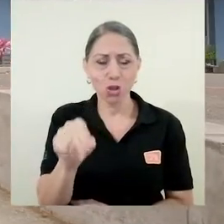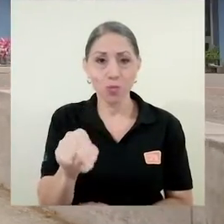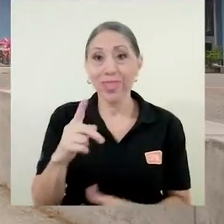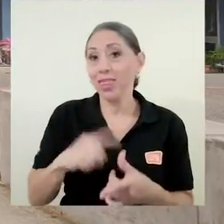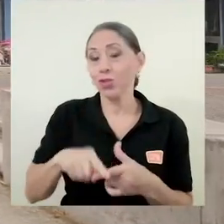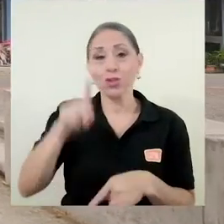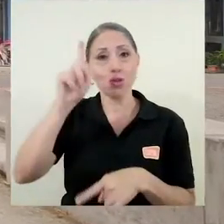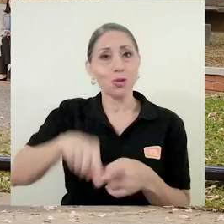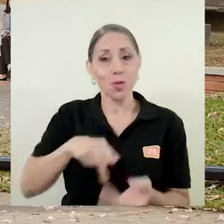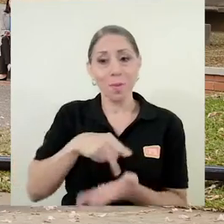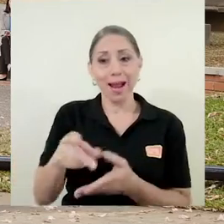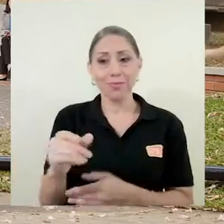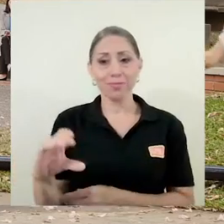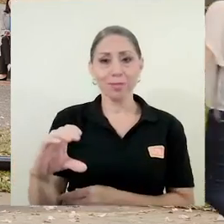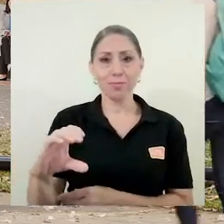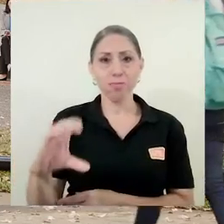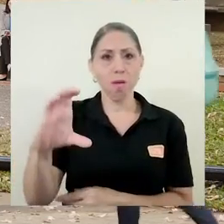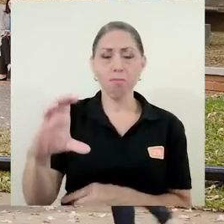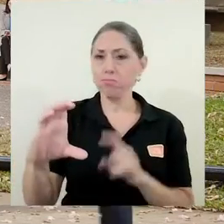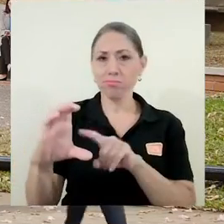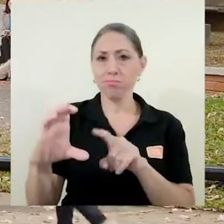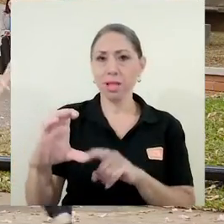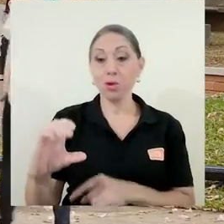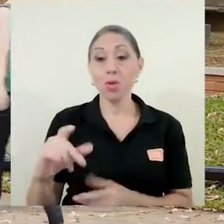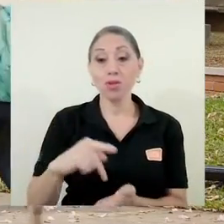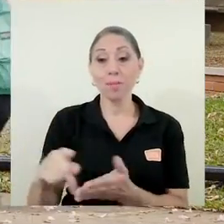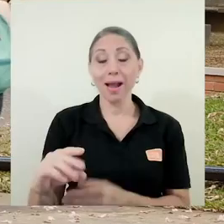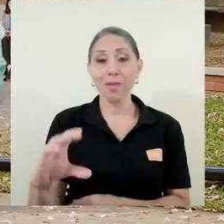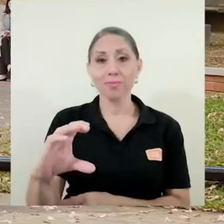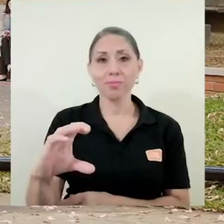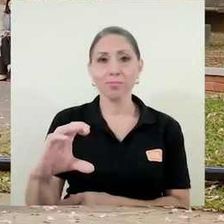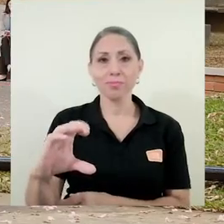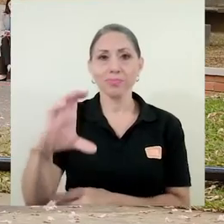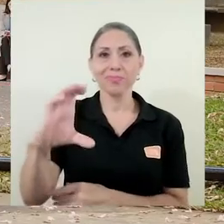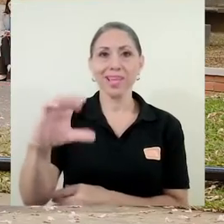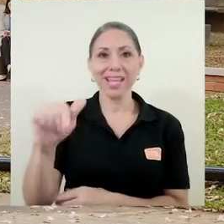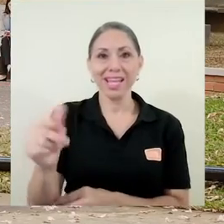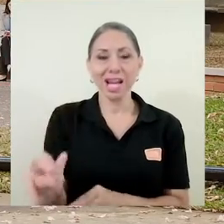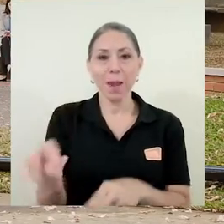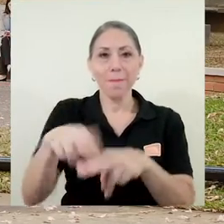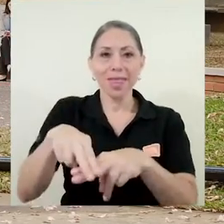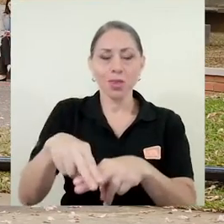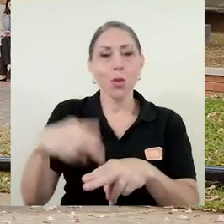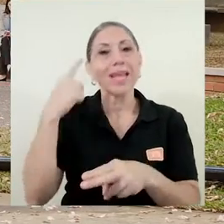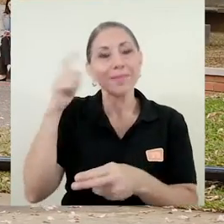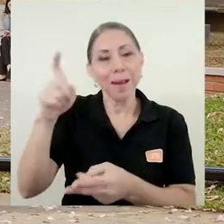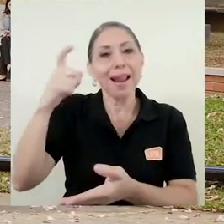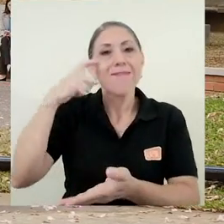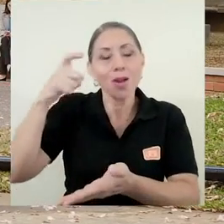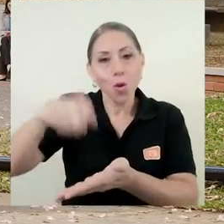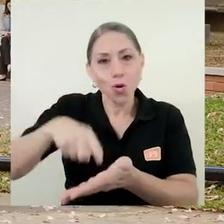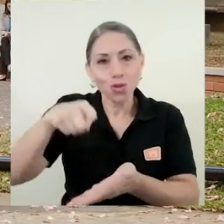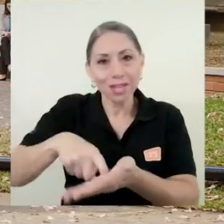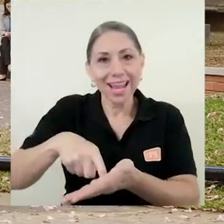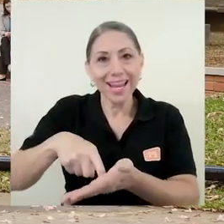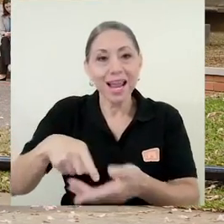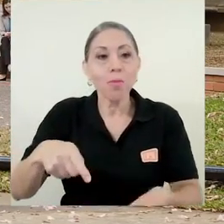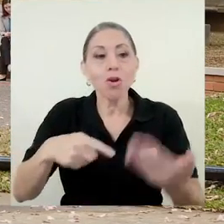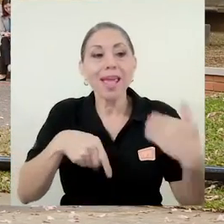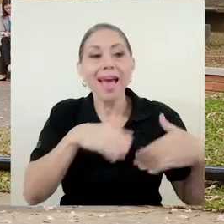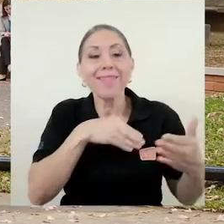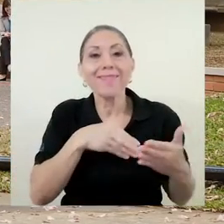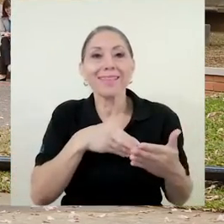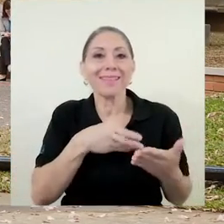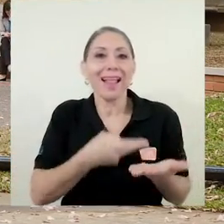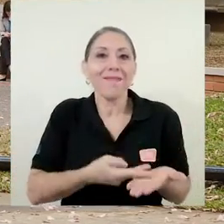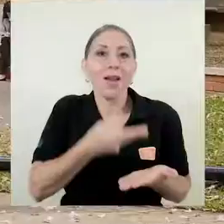salarial, por cuanto el incremento salarial es para reconocer justamente el incremento en la inflación o